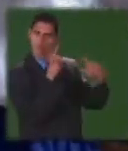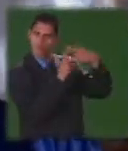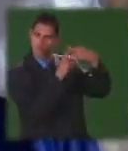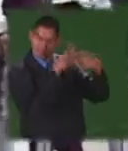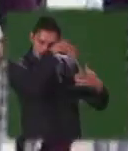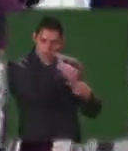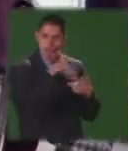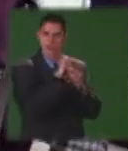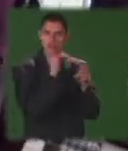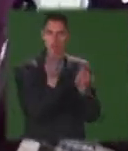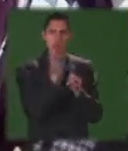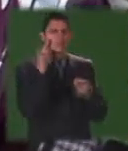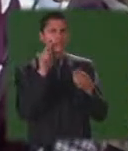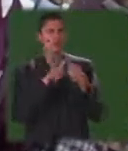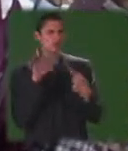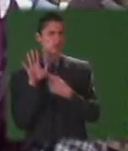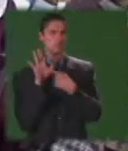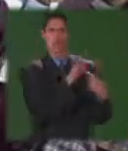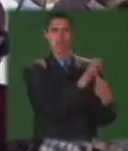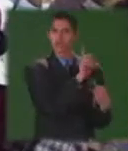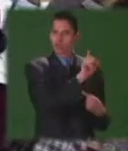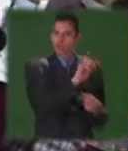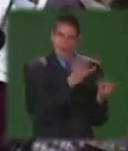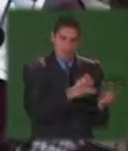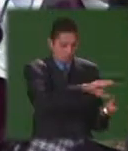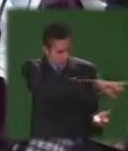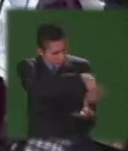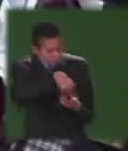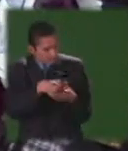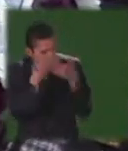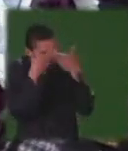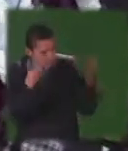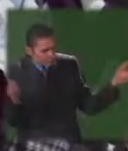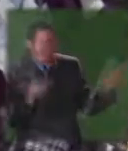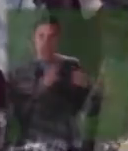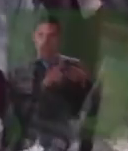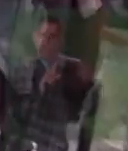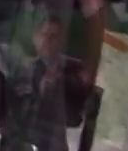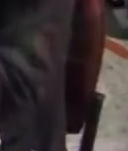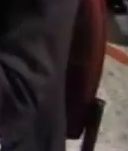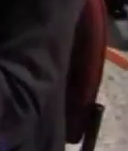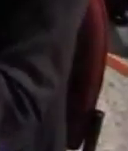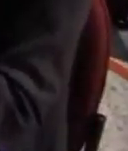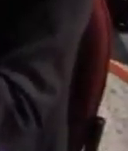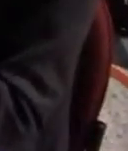imaginario de fealdad y exclusión se torne incluyente y permita otras miradas.